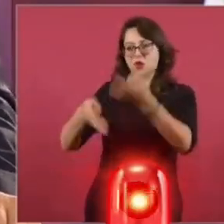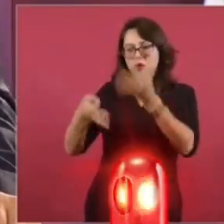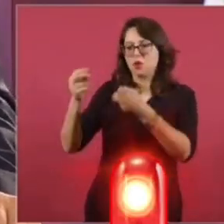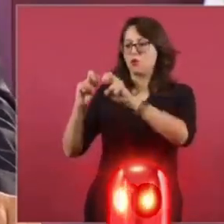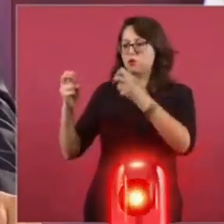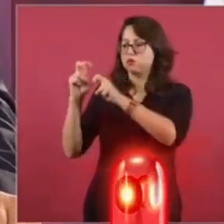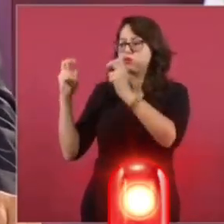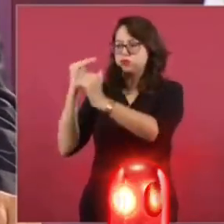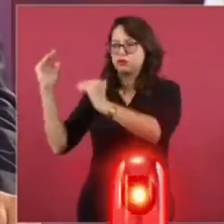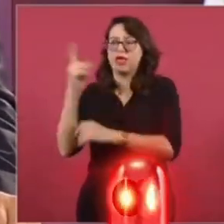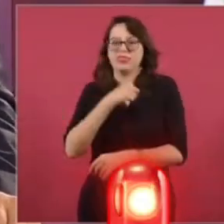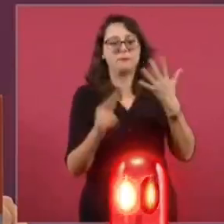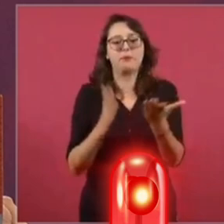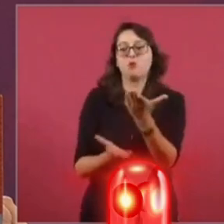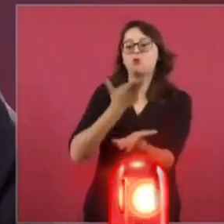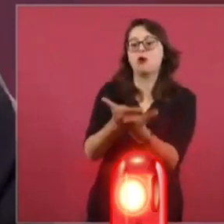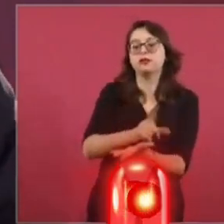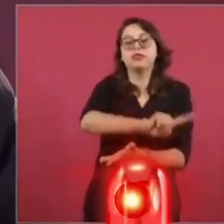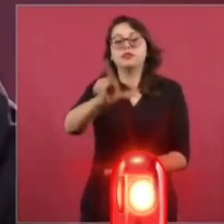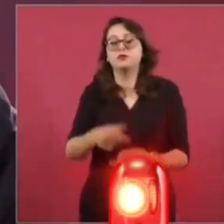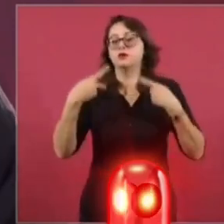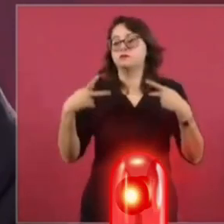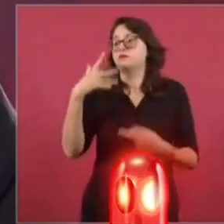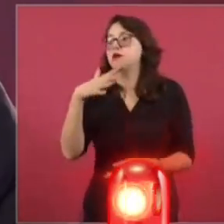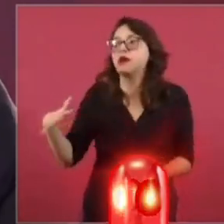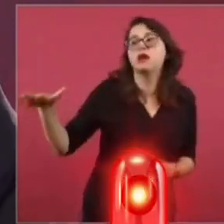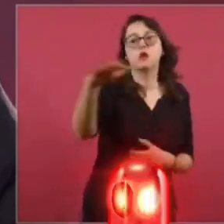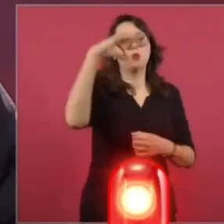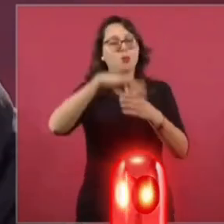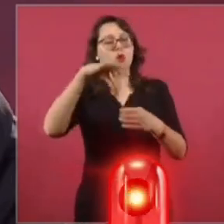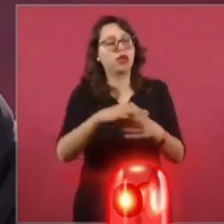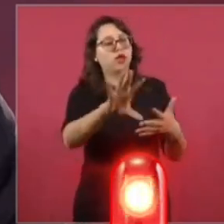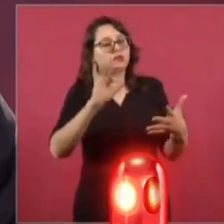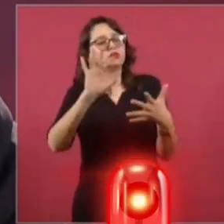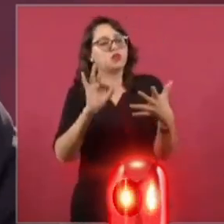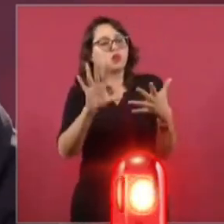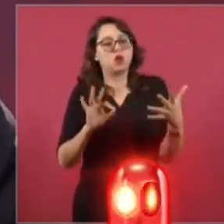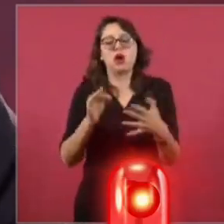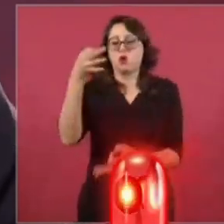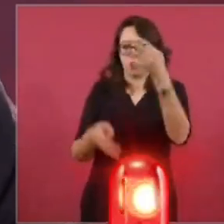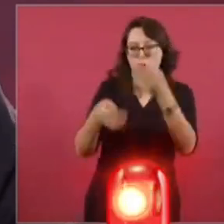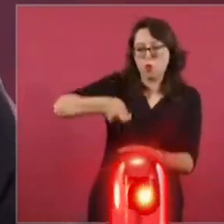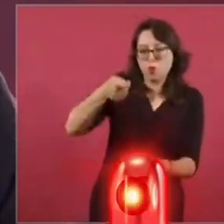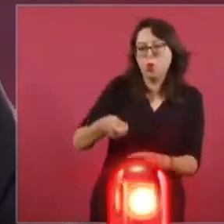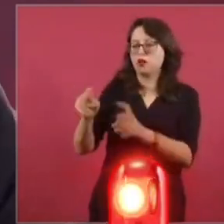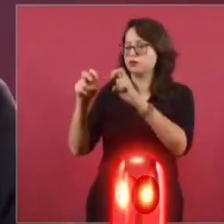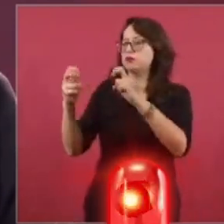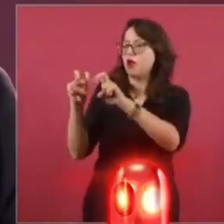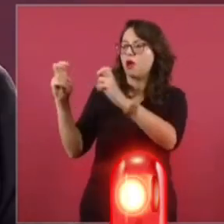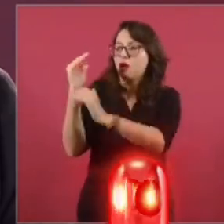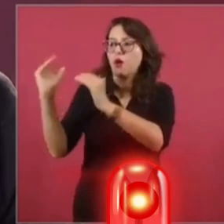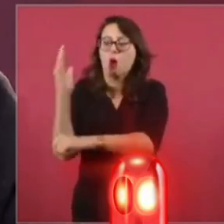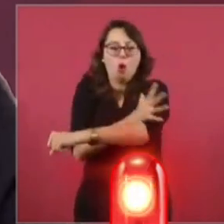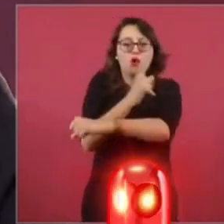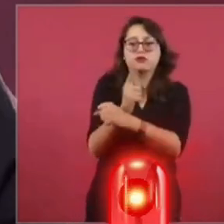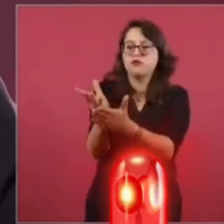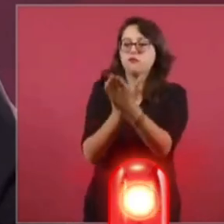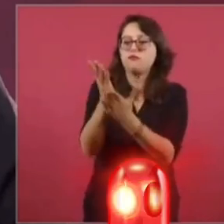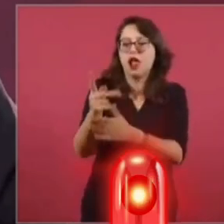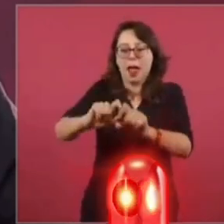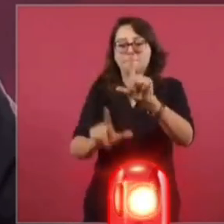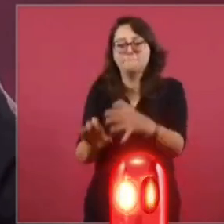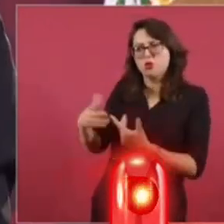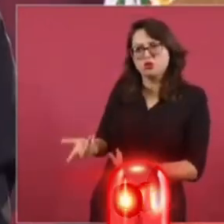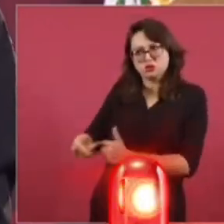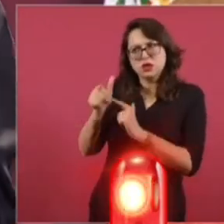los vamos a elegir nosotros, los ciudadanos, de una lista. Porque queremos tener jueces honestos, íntegros, incorruptibles. Y los mismos